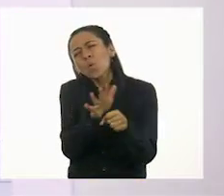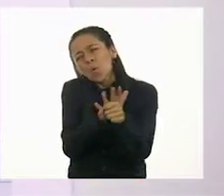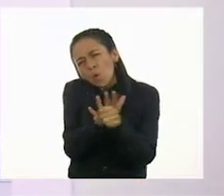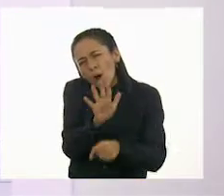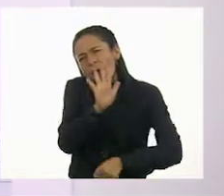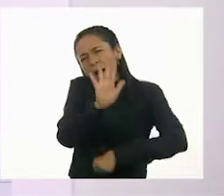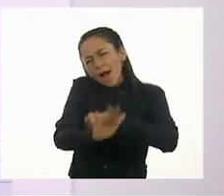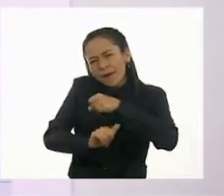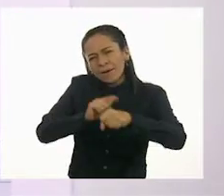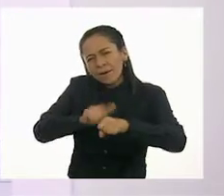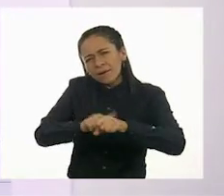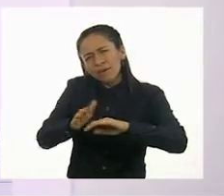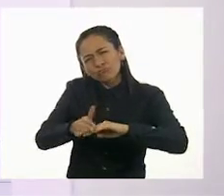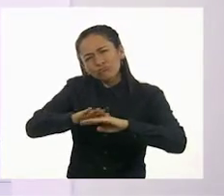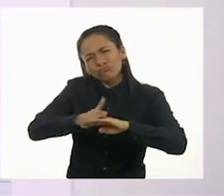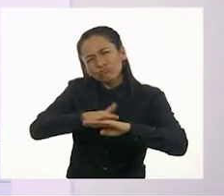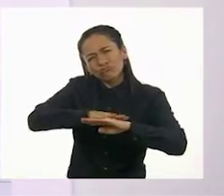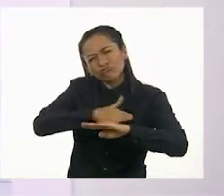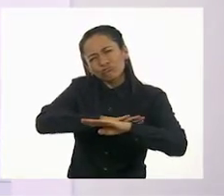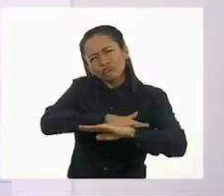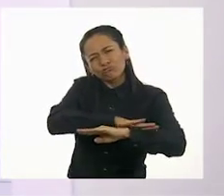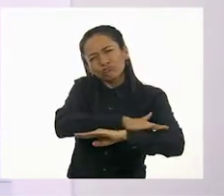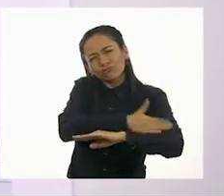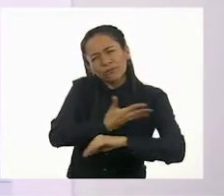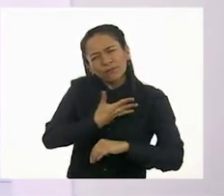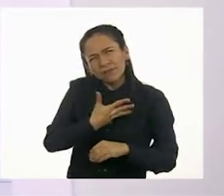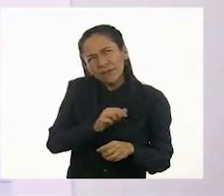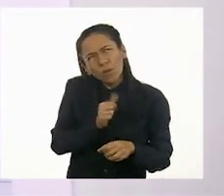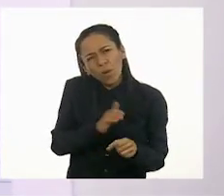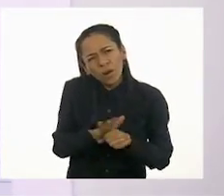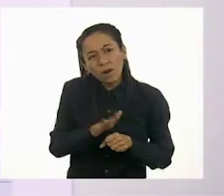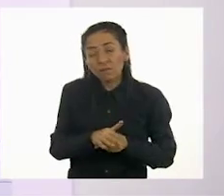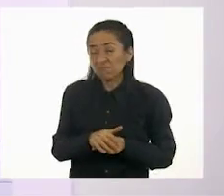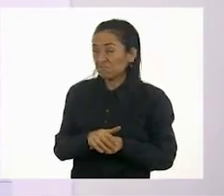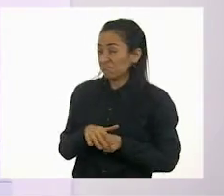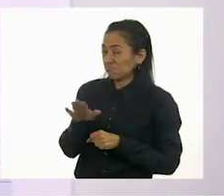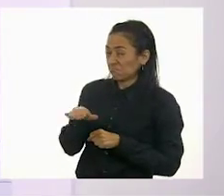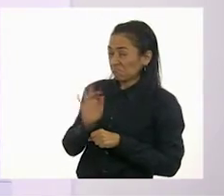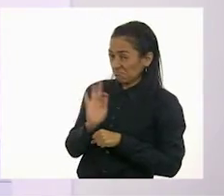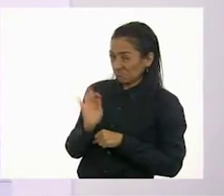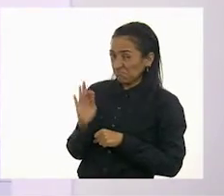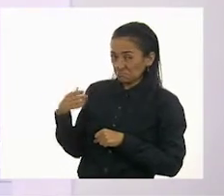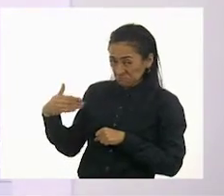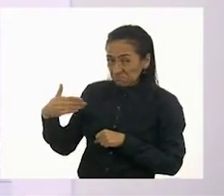¿Puede ser un pez? Puede ser un pez.